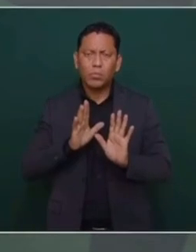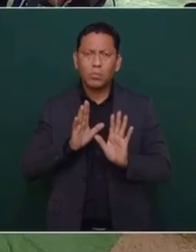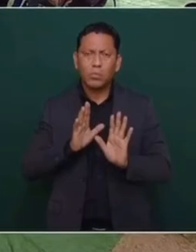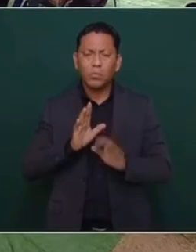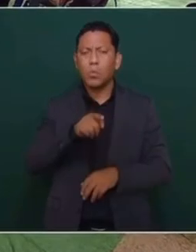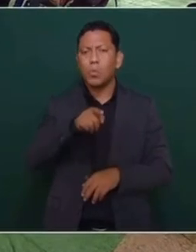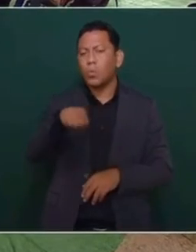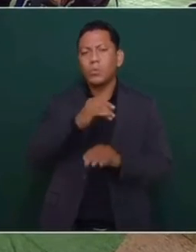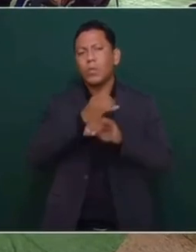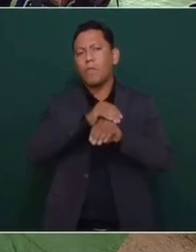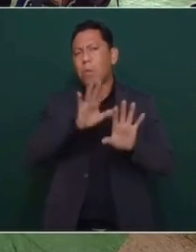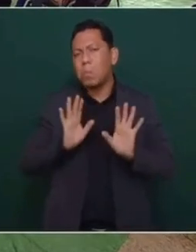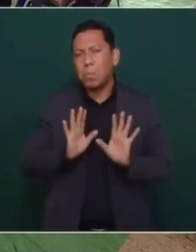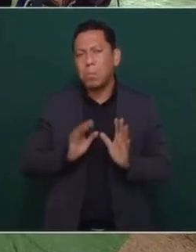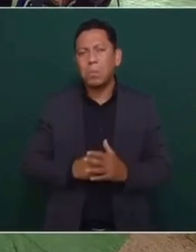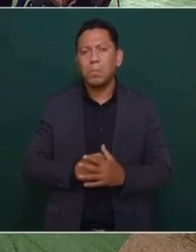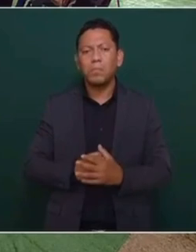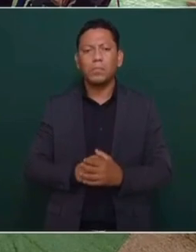ustedes lo informen.